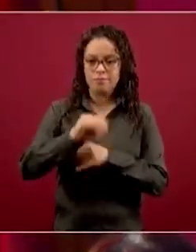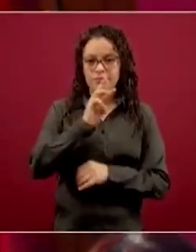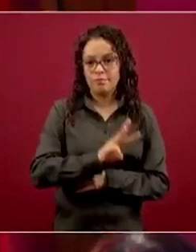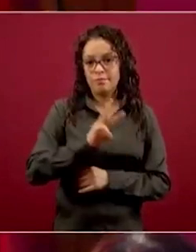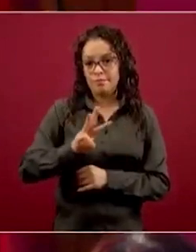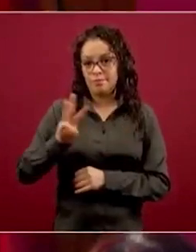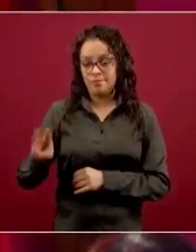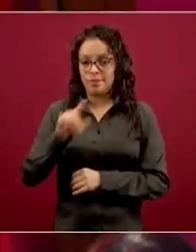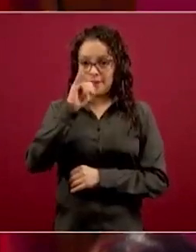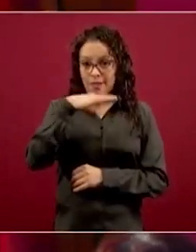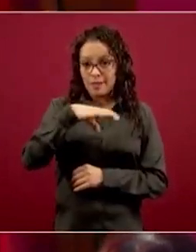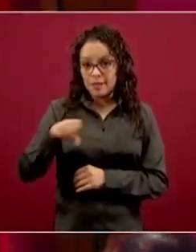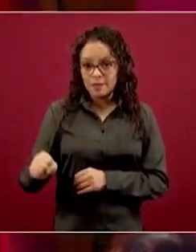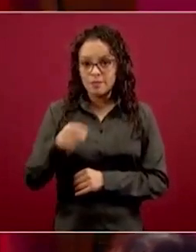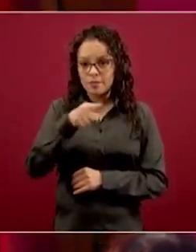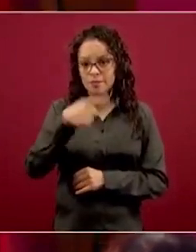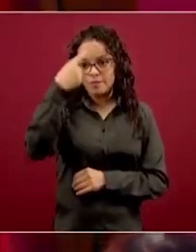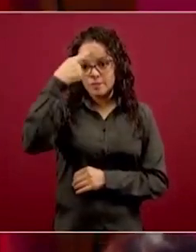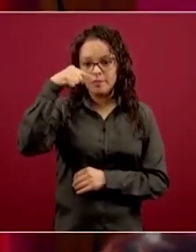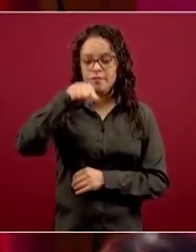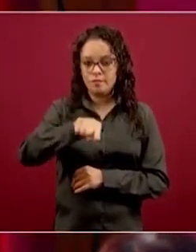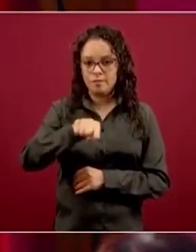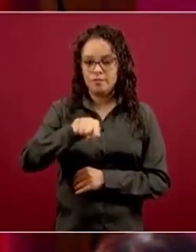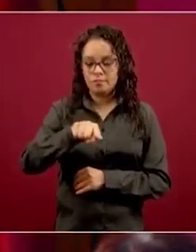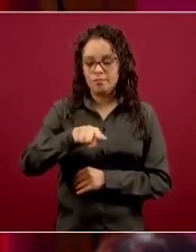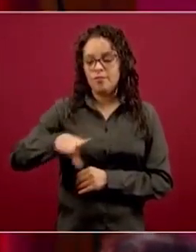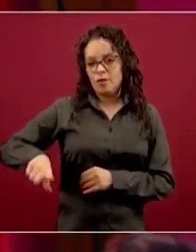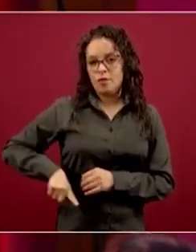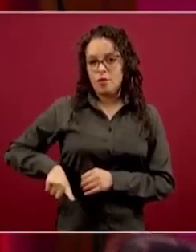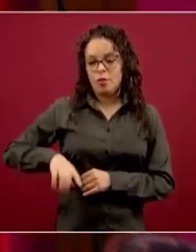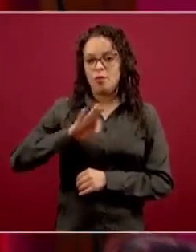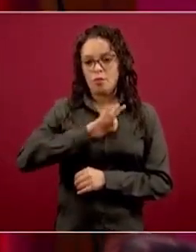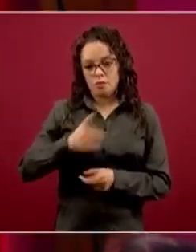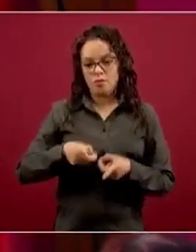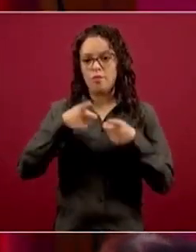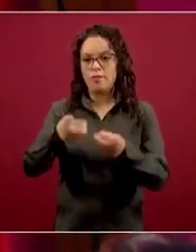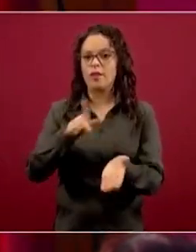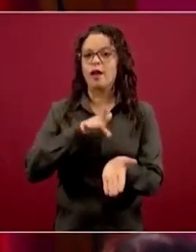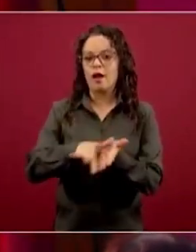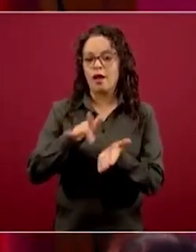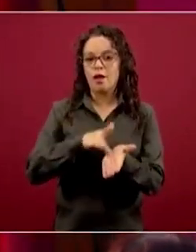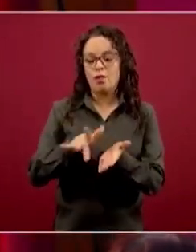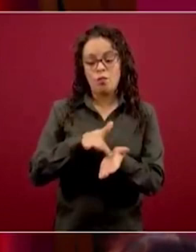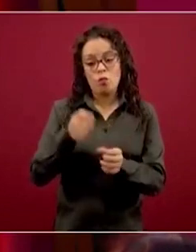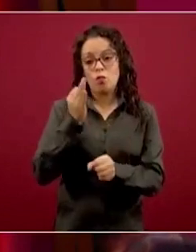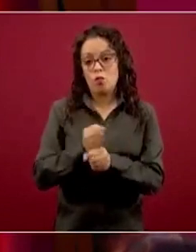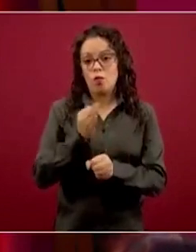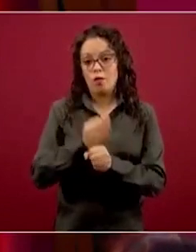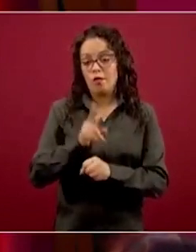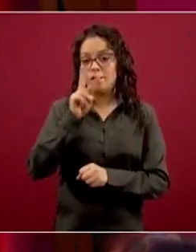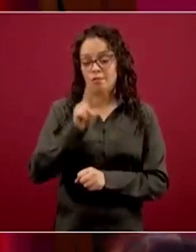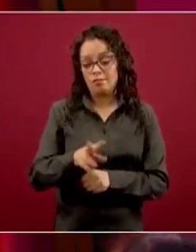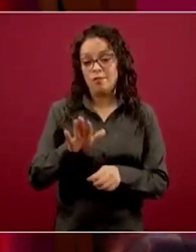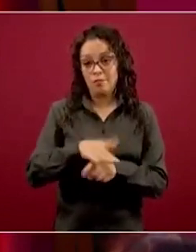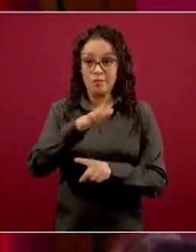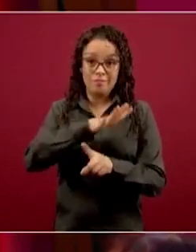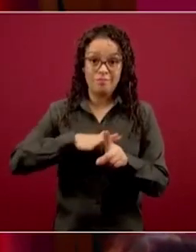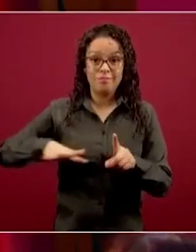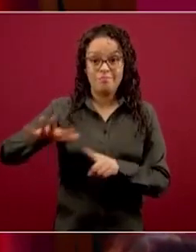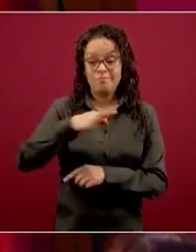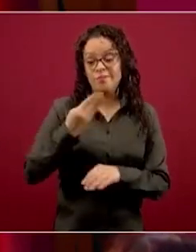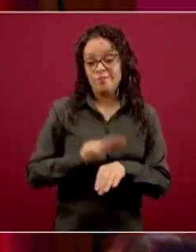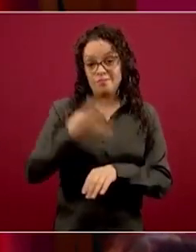trabajadores solidarios, el gobierno está aquí también para reconocerlos y ayudarlos en este momento difícil, pero que